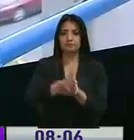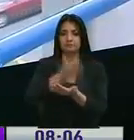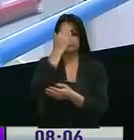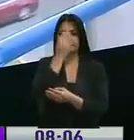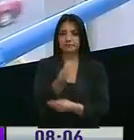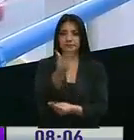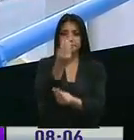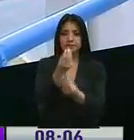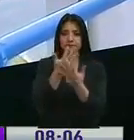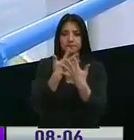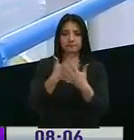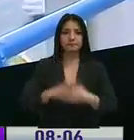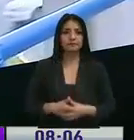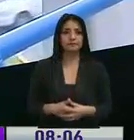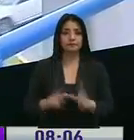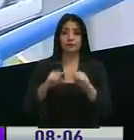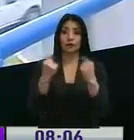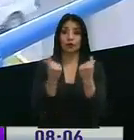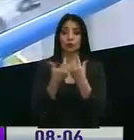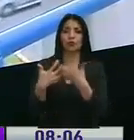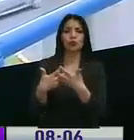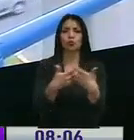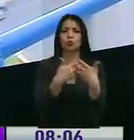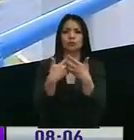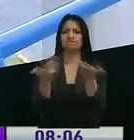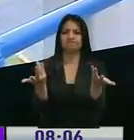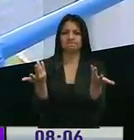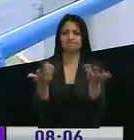cuéntanos un poquito. La colectividad está unida, ¿de qué se trata?